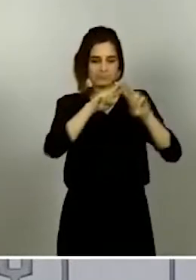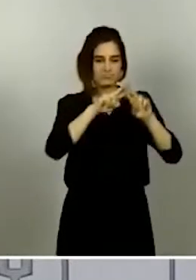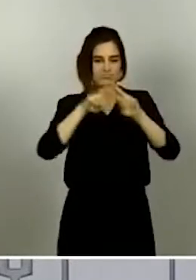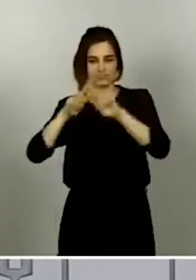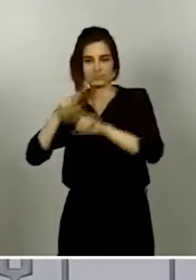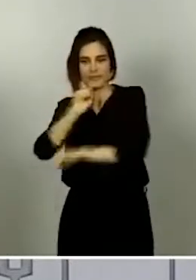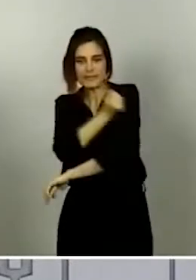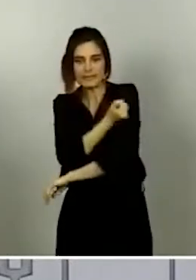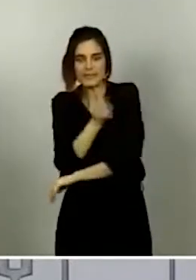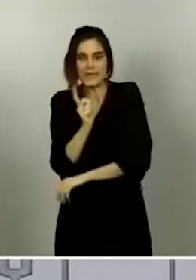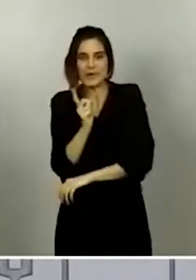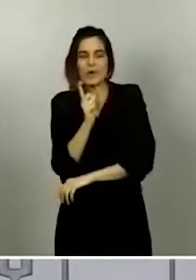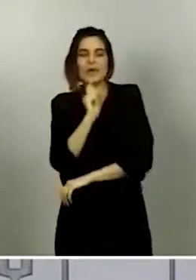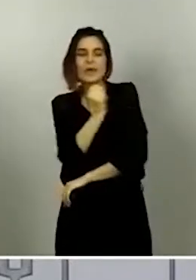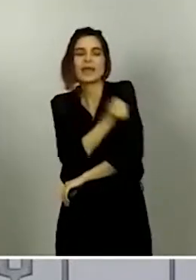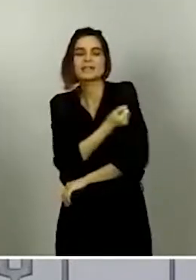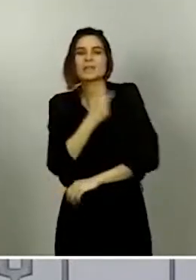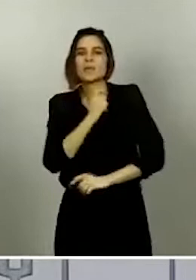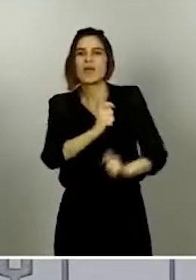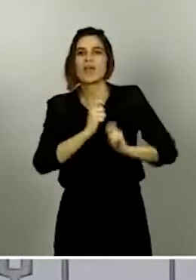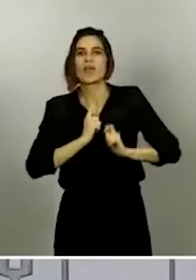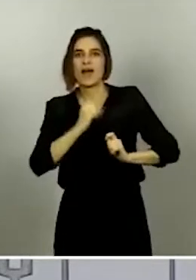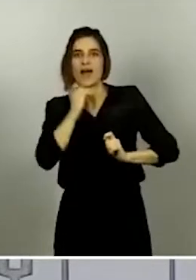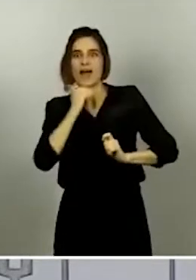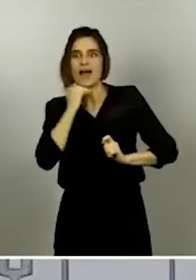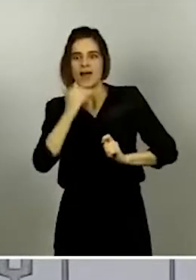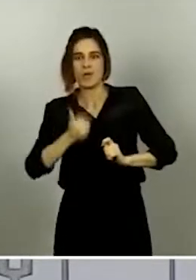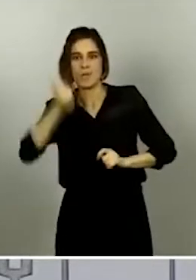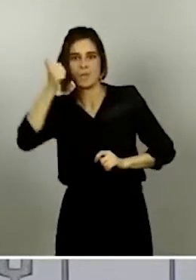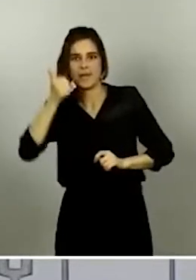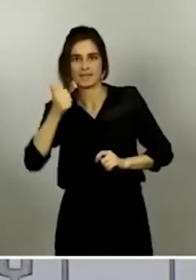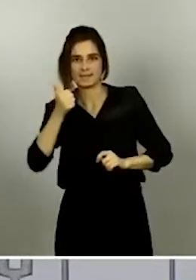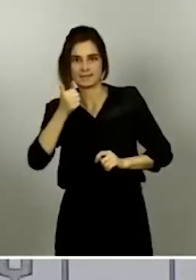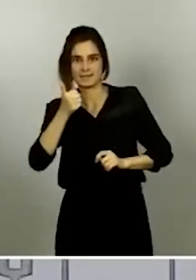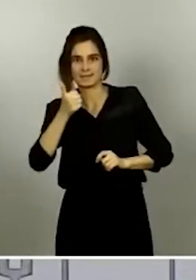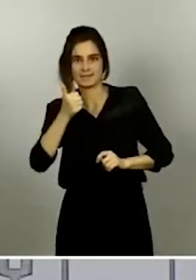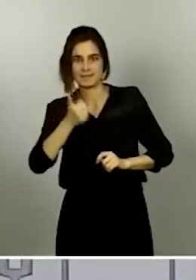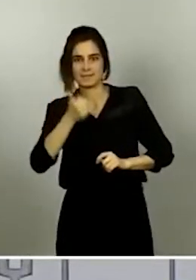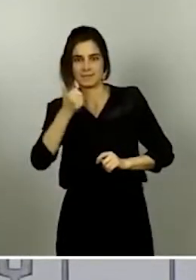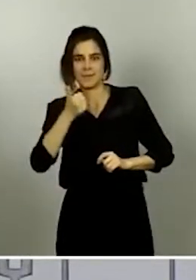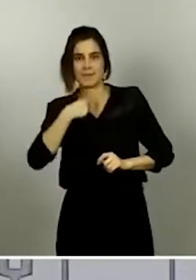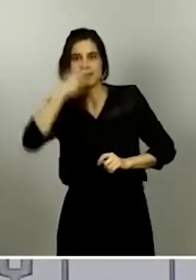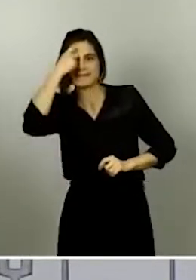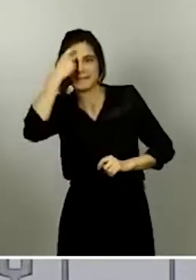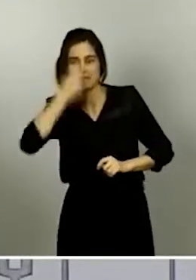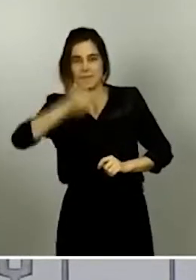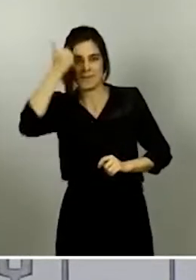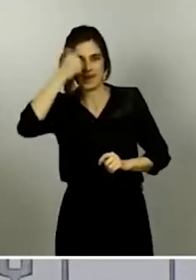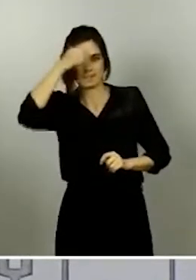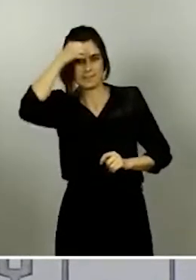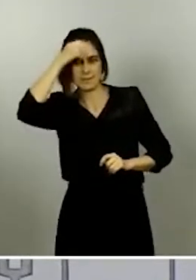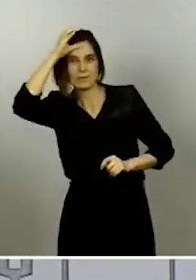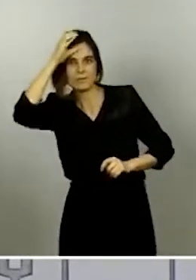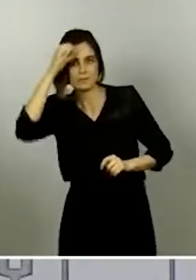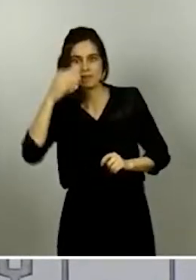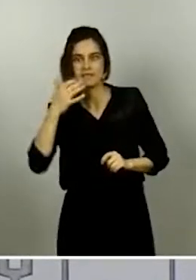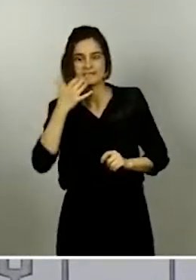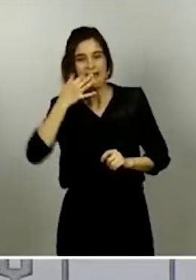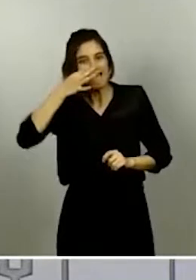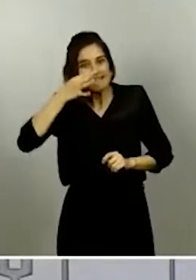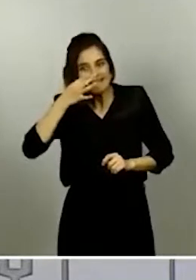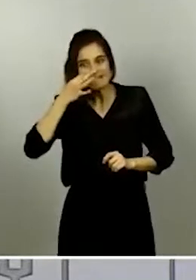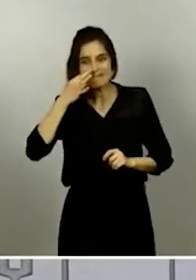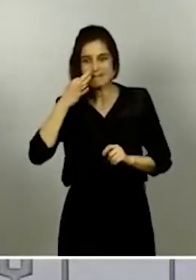aportan algo. Si no tienen ningún valor añadido al tratamiento, a la salud de la población y en este caso a la salud de los niños, pues